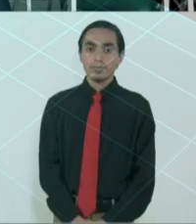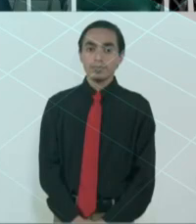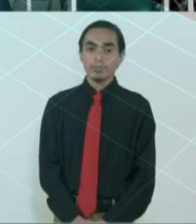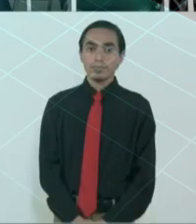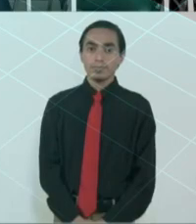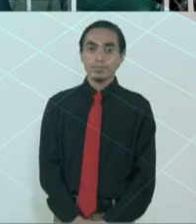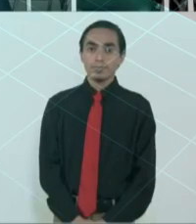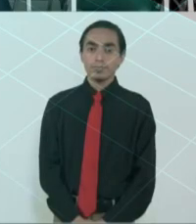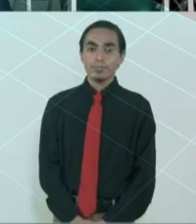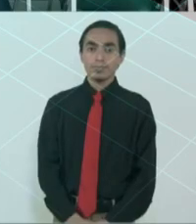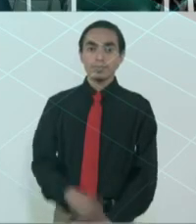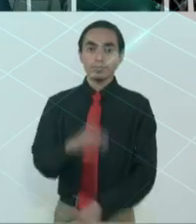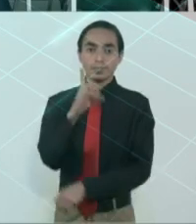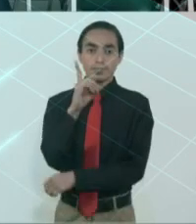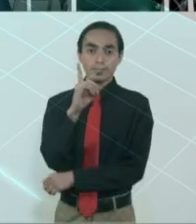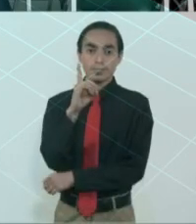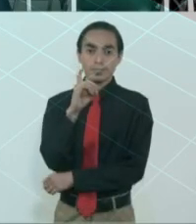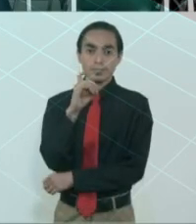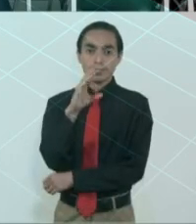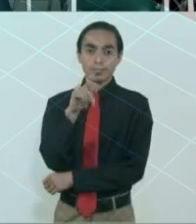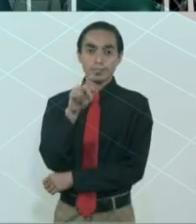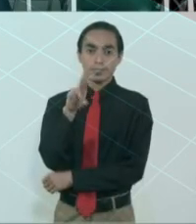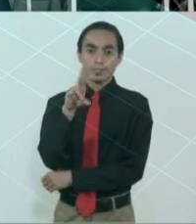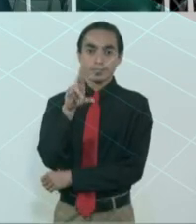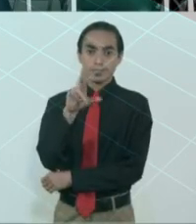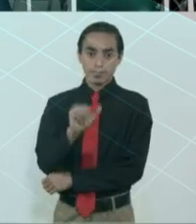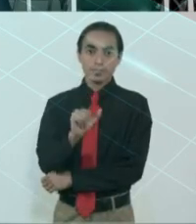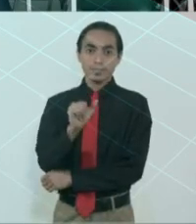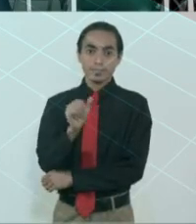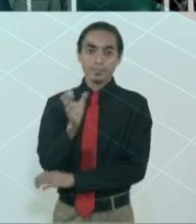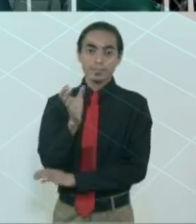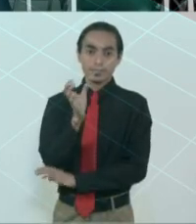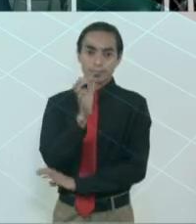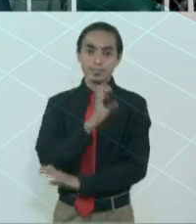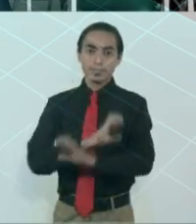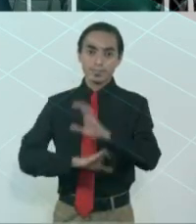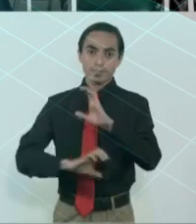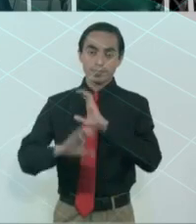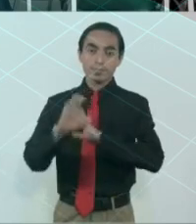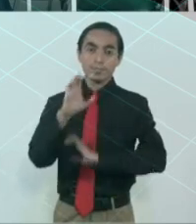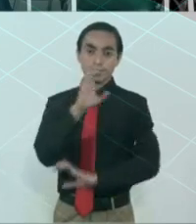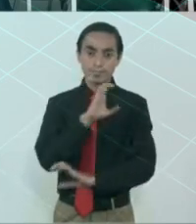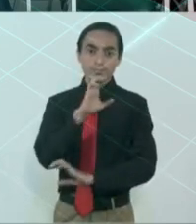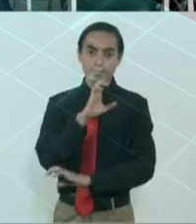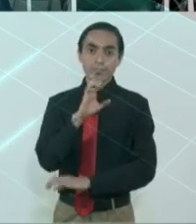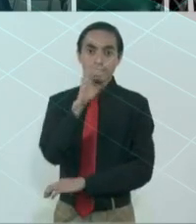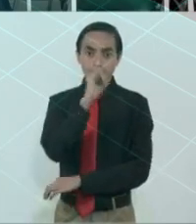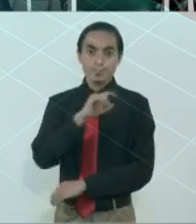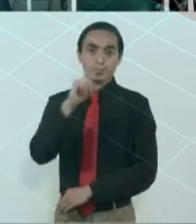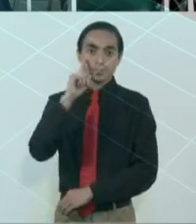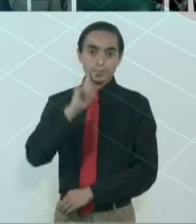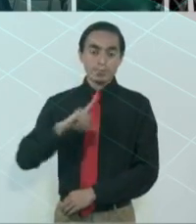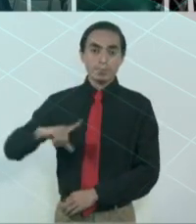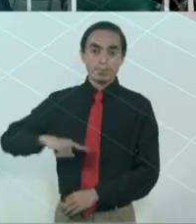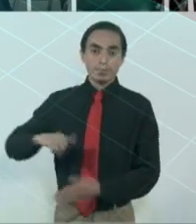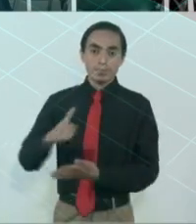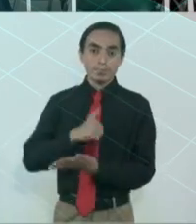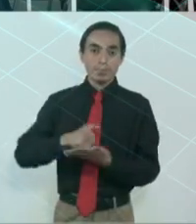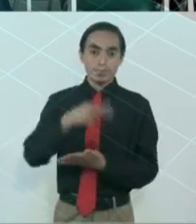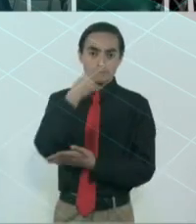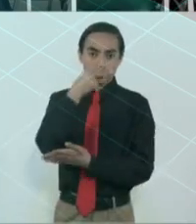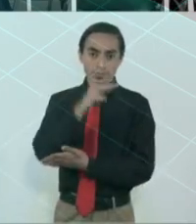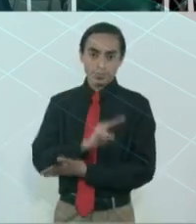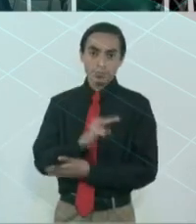Doctora Claudia Germán Pardo, jefa de gobierno de la Ciudad de México y servidores